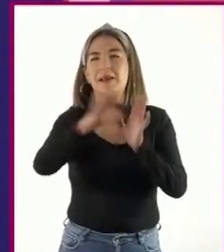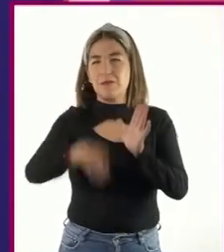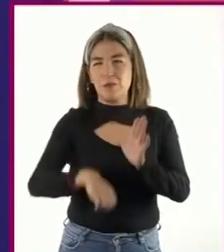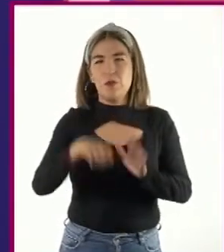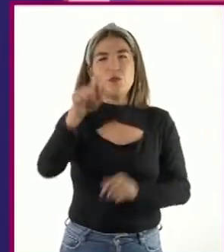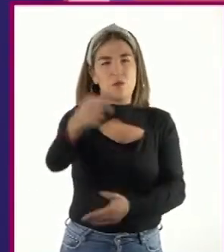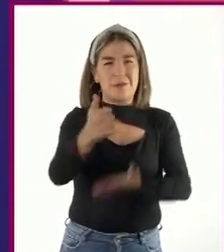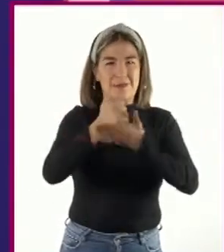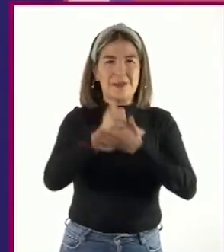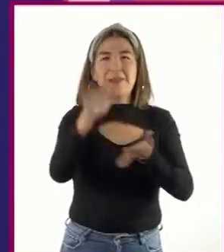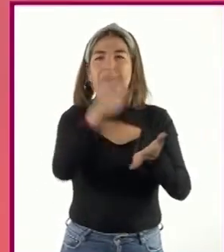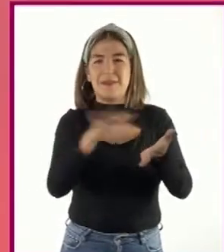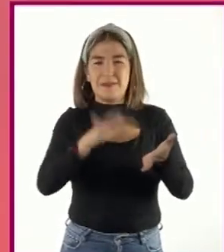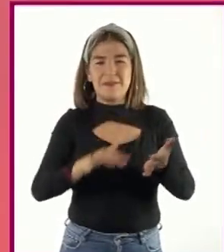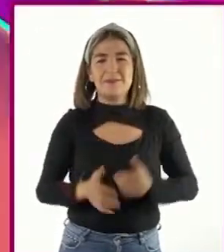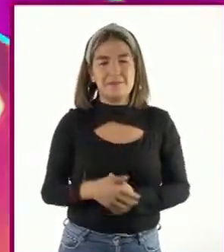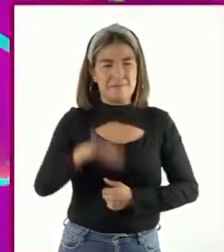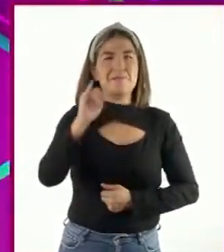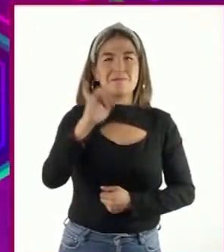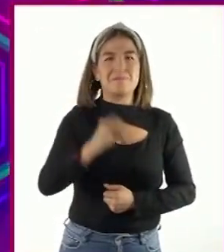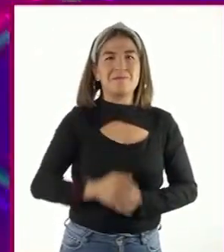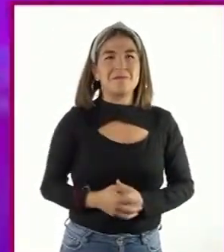Ayúdame con la lectura. Claro.